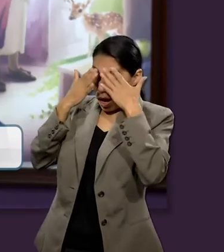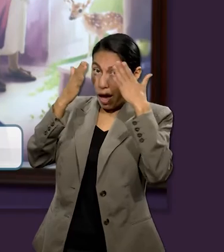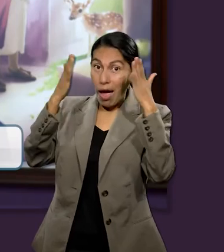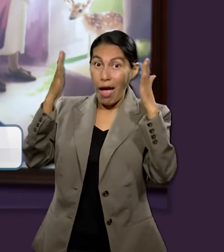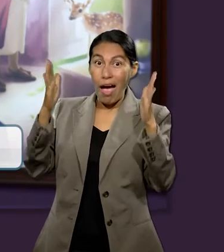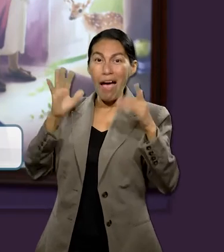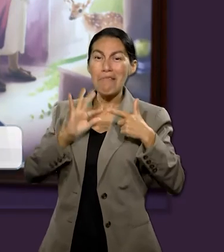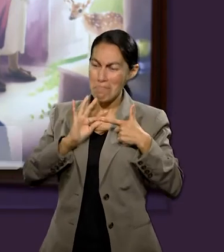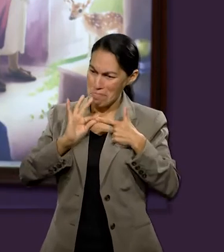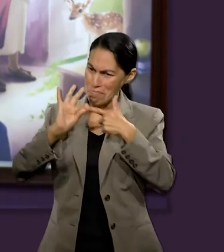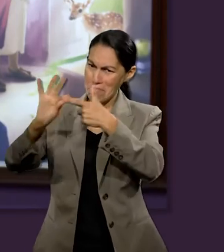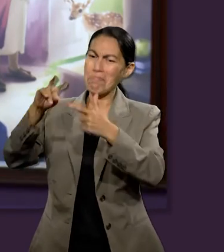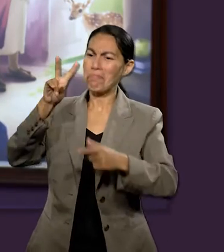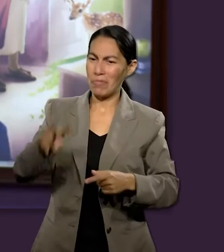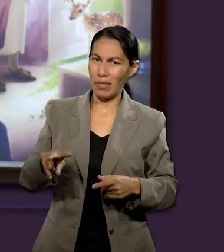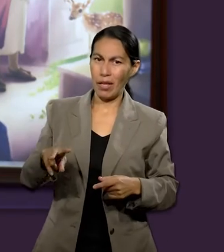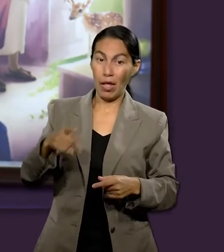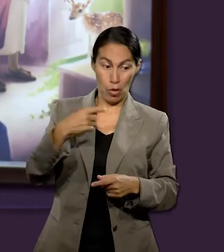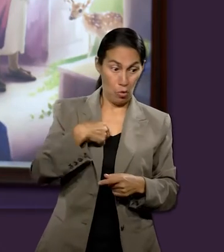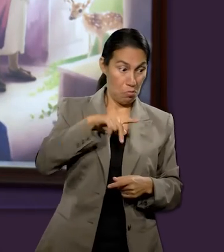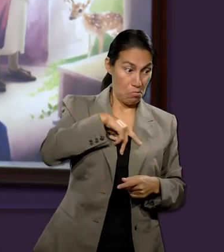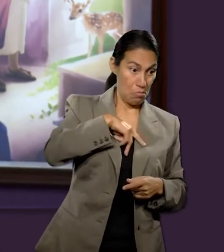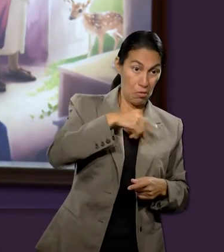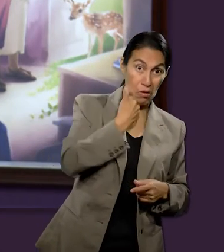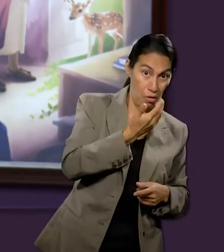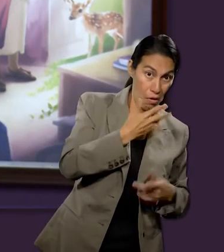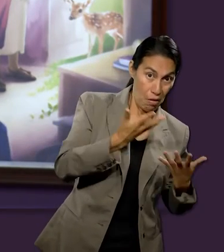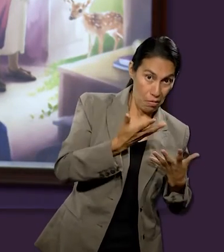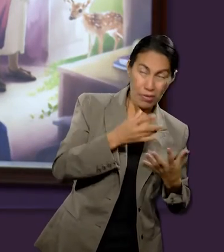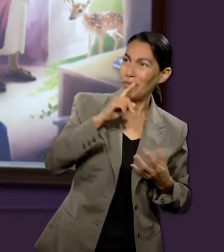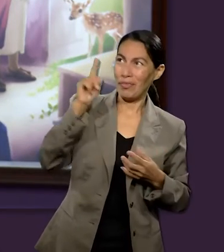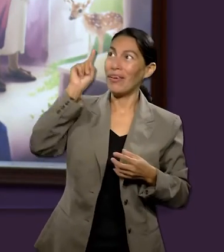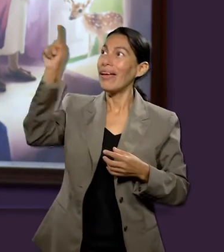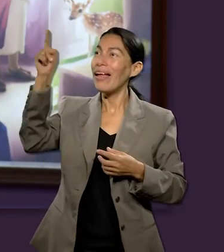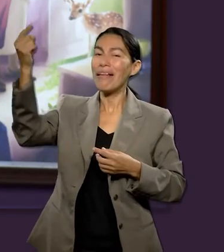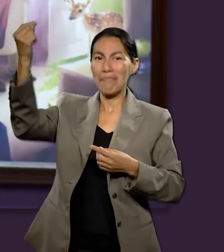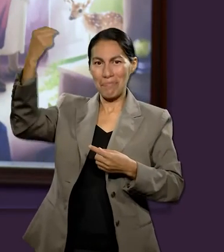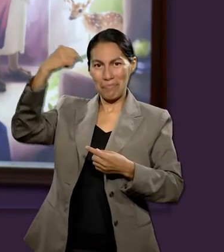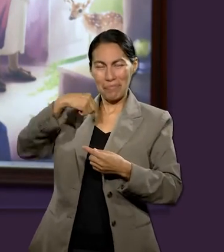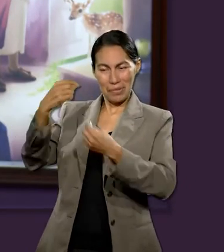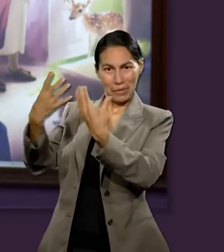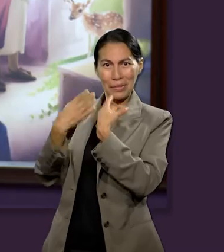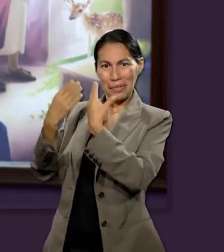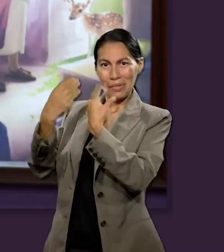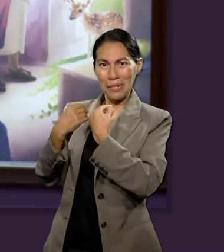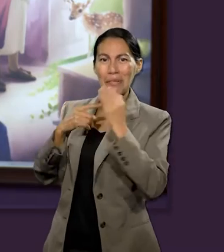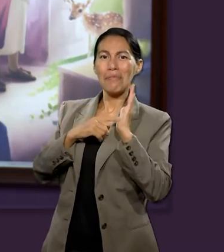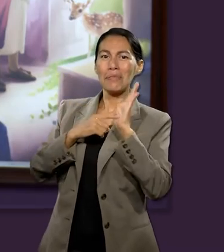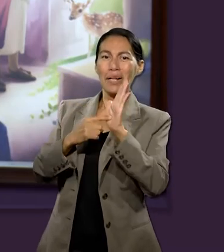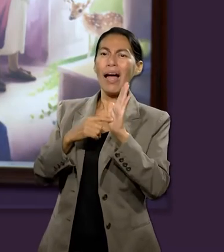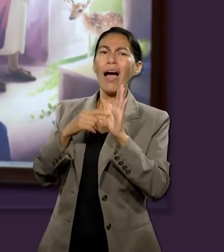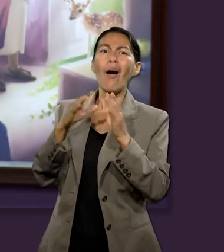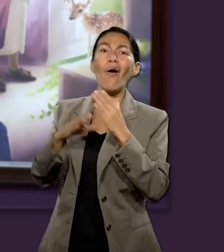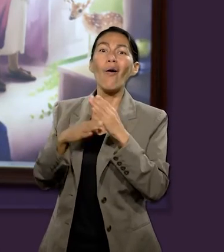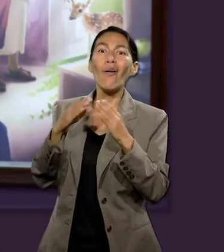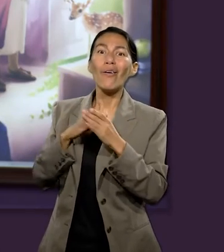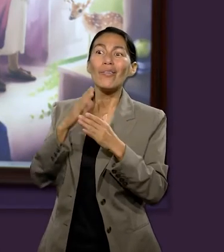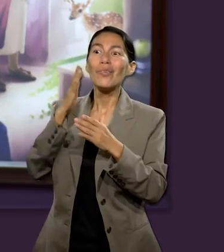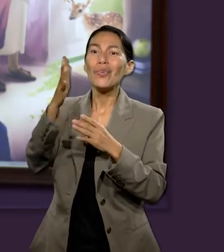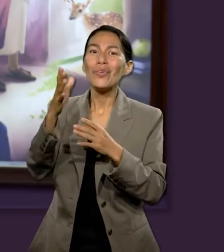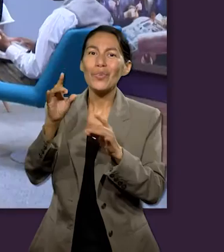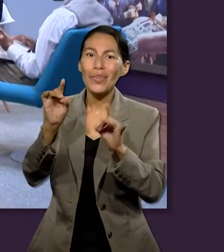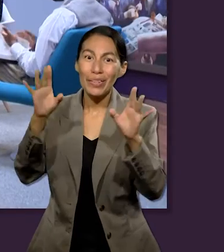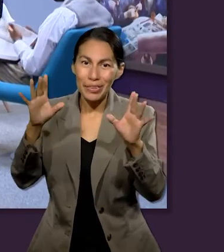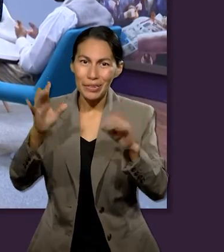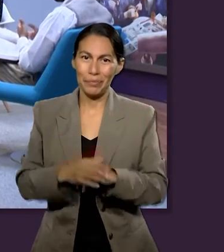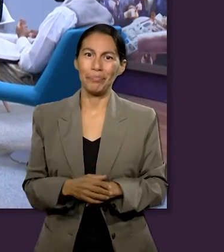los guiará a toda de verdad. Porque no hablará por su propia cuenta, sino que hablará todo lo que oyere y os hará saber las cosas que habrán de